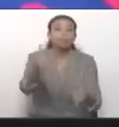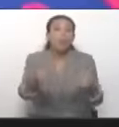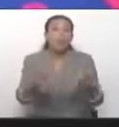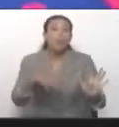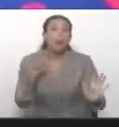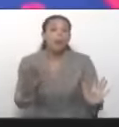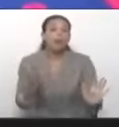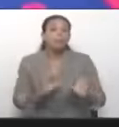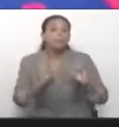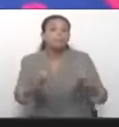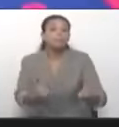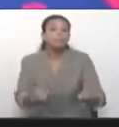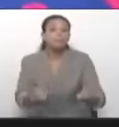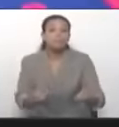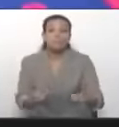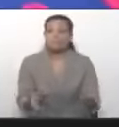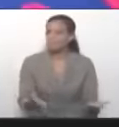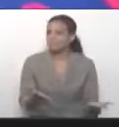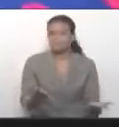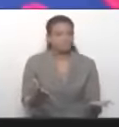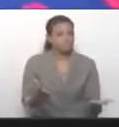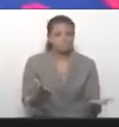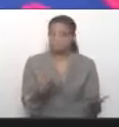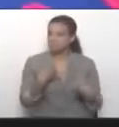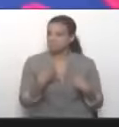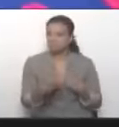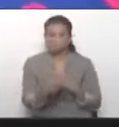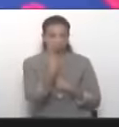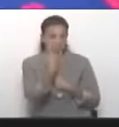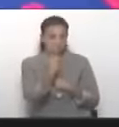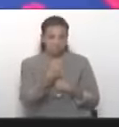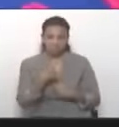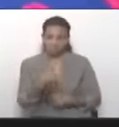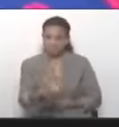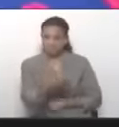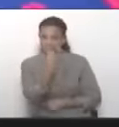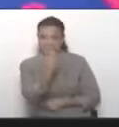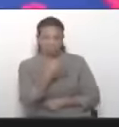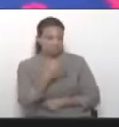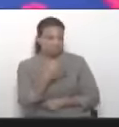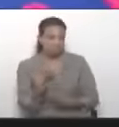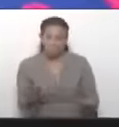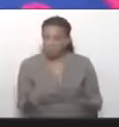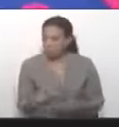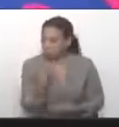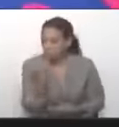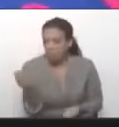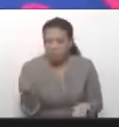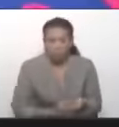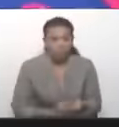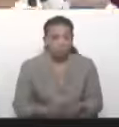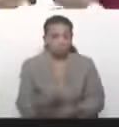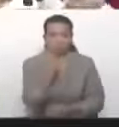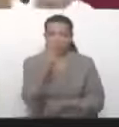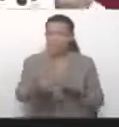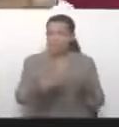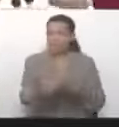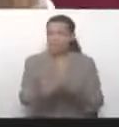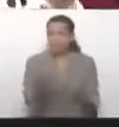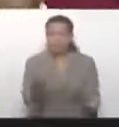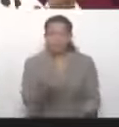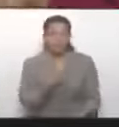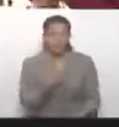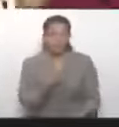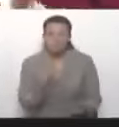Ustedes saben que nosotros somos inchantagiables. Nadie nos puede chantajear, no tenemos